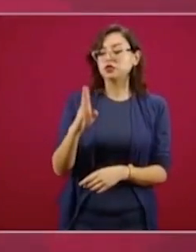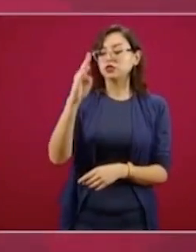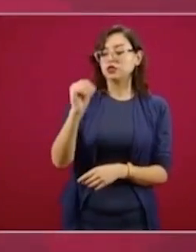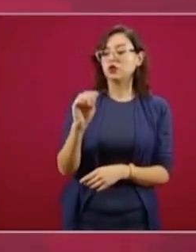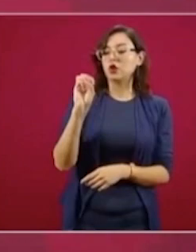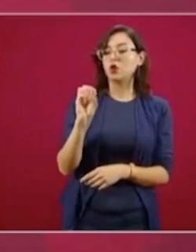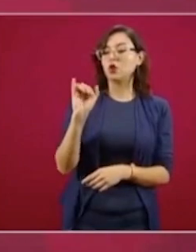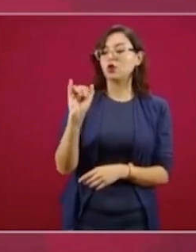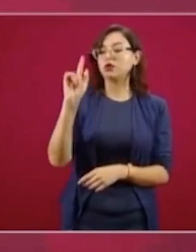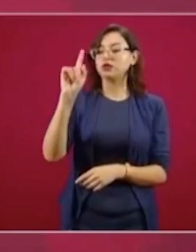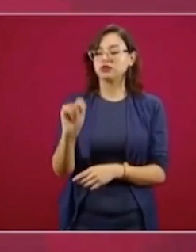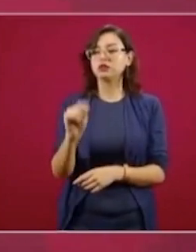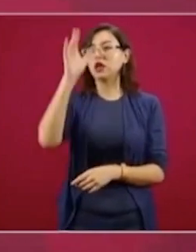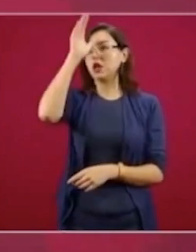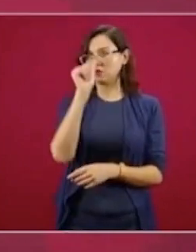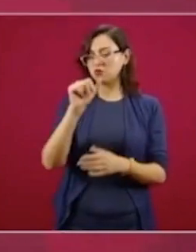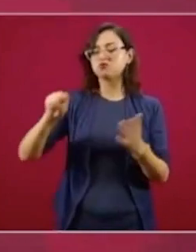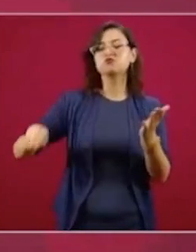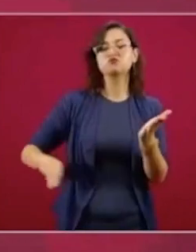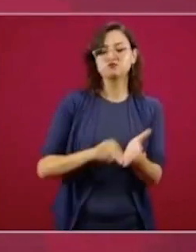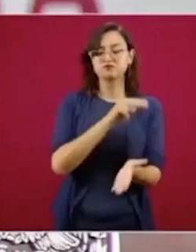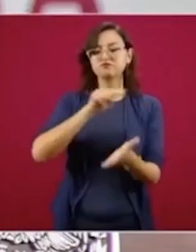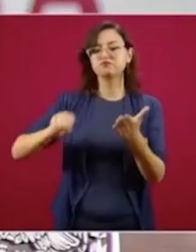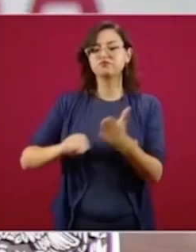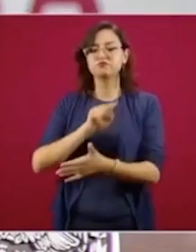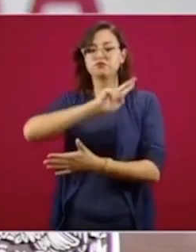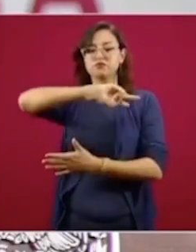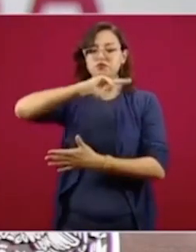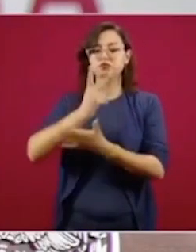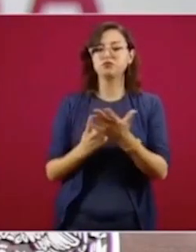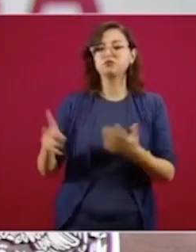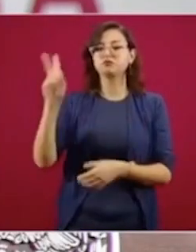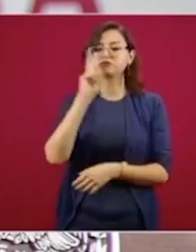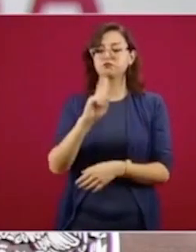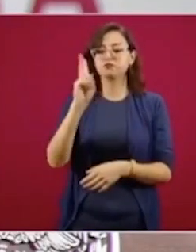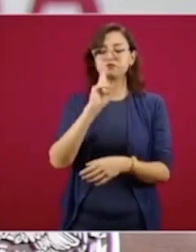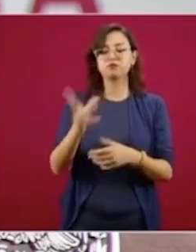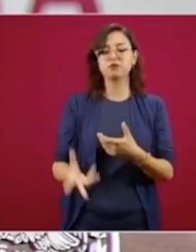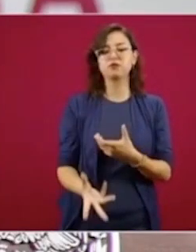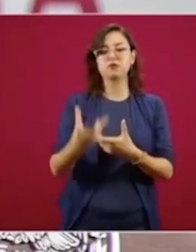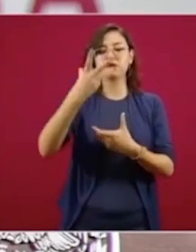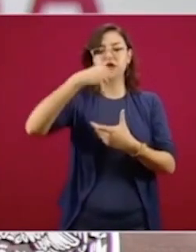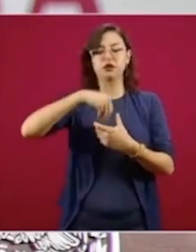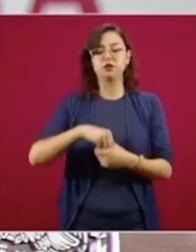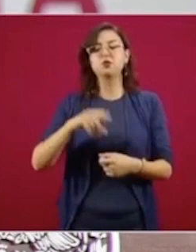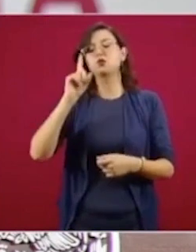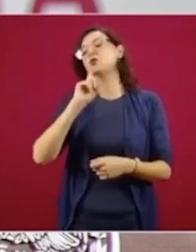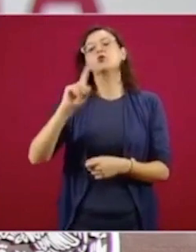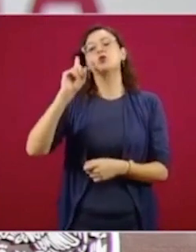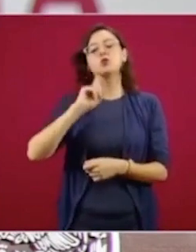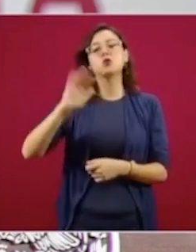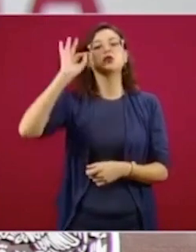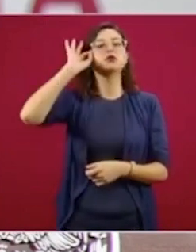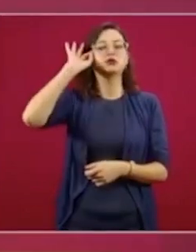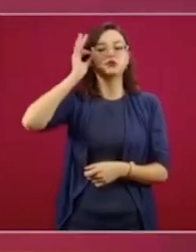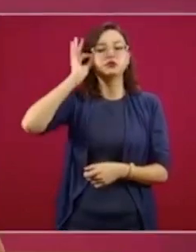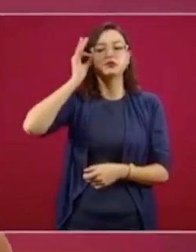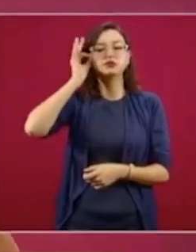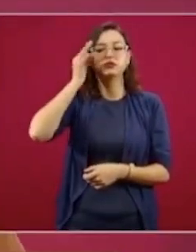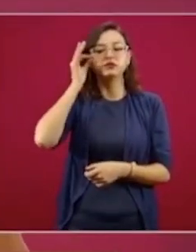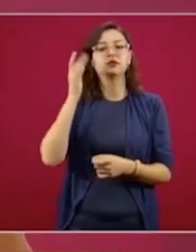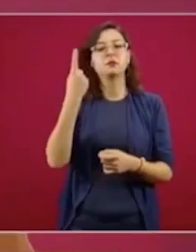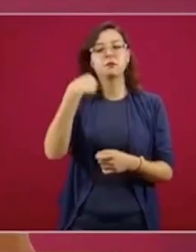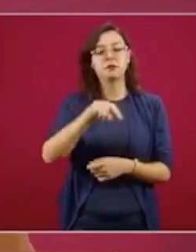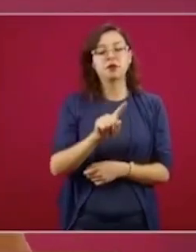la OIT y puso en marcha el programa piloto de incorporación de las trabajadoras del hogar a la